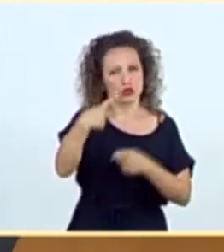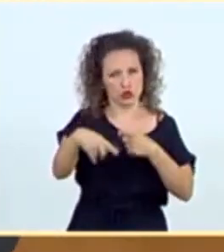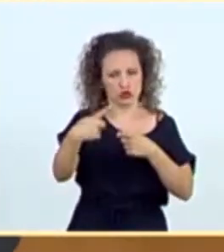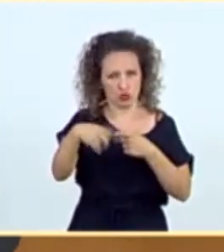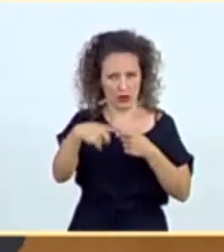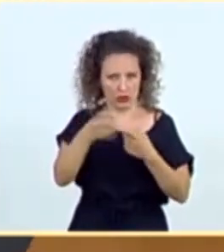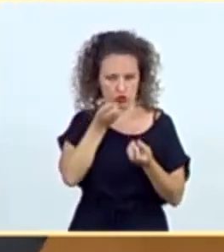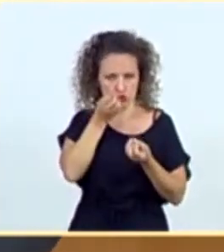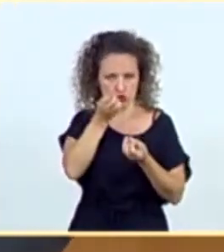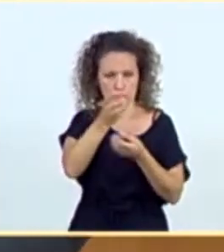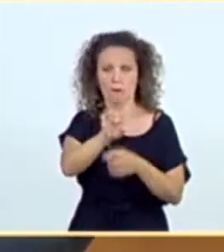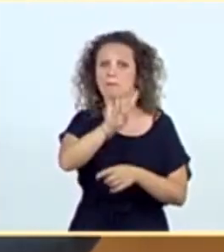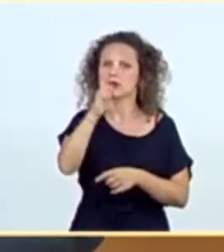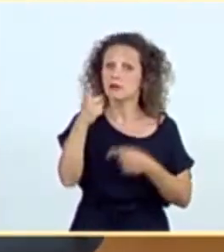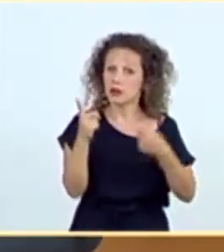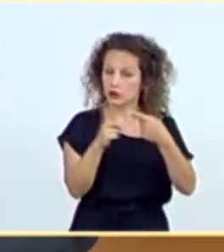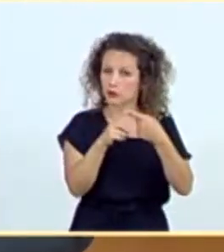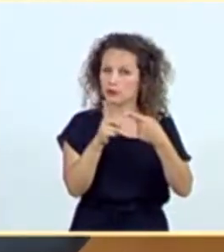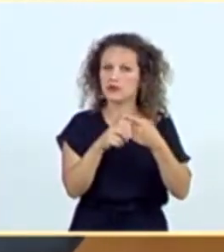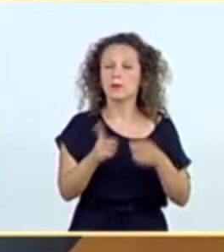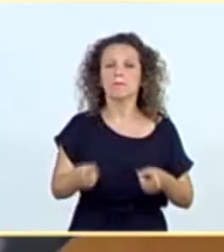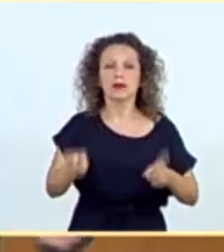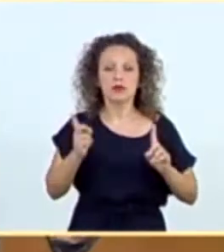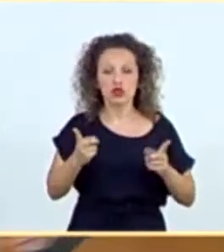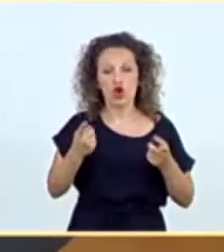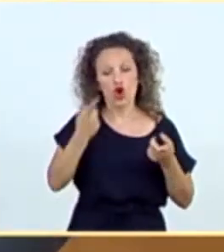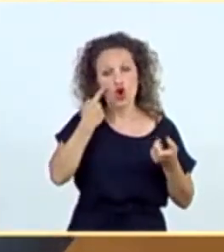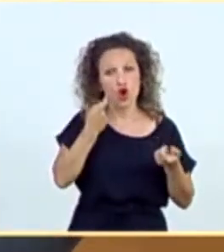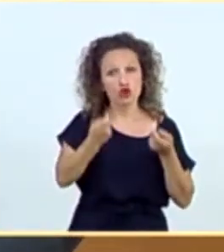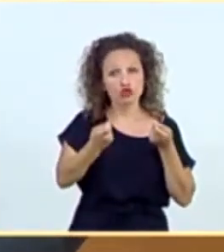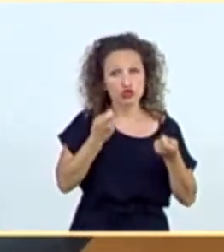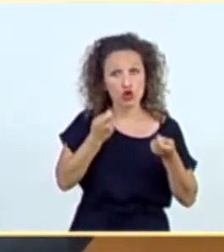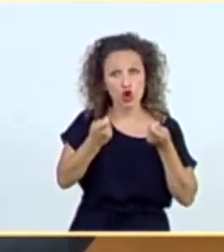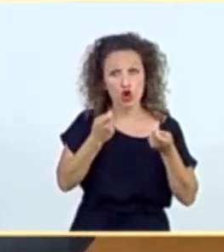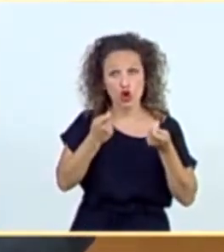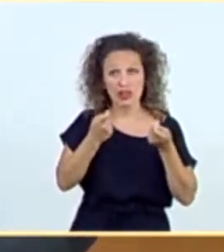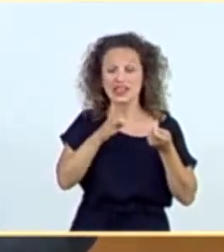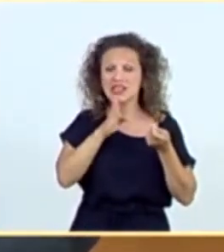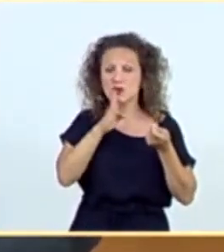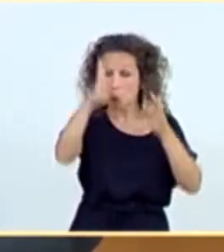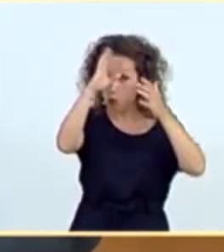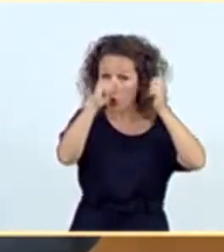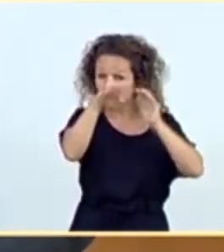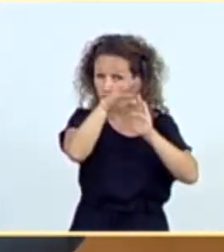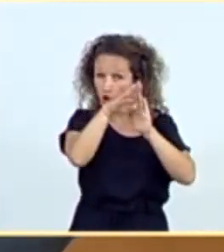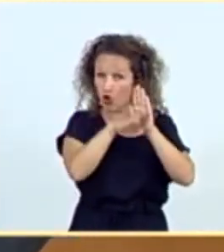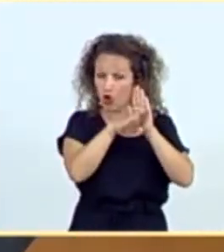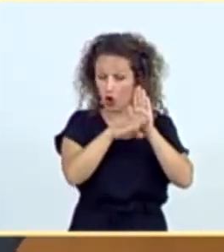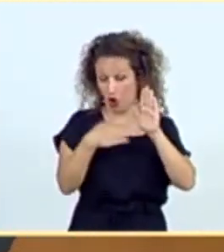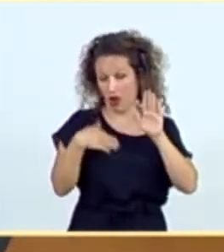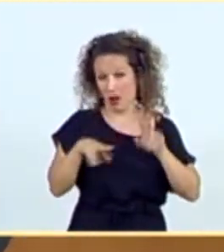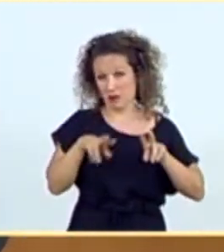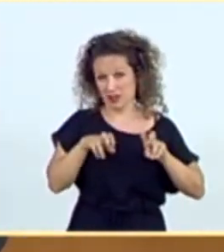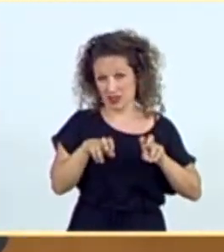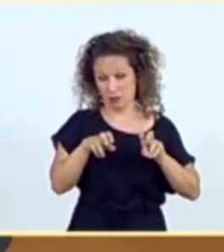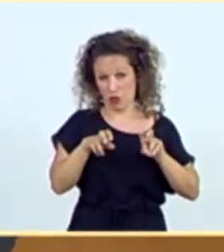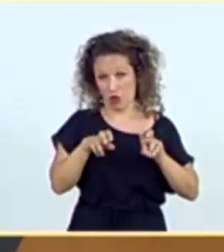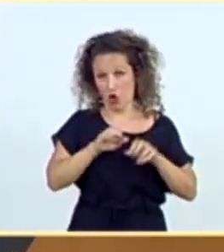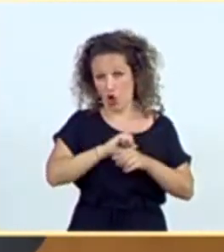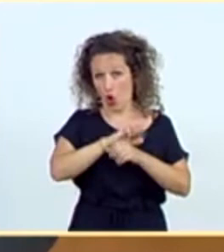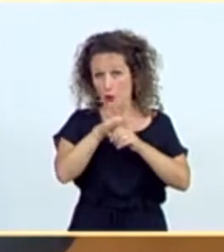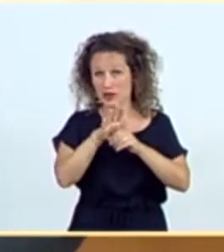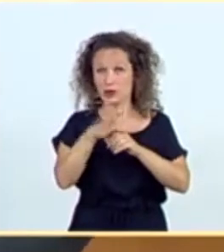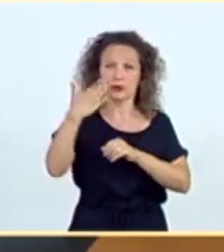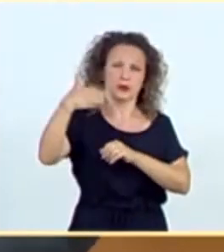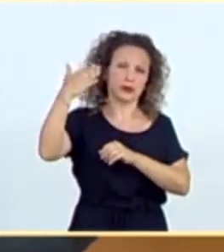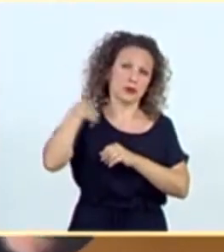En primer lugar, todas las medidas de prevención y control que, insisto, ya desde el primer protocolo que hicimos en relación al COVID, un lejano